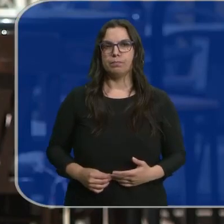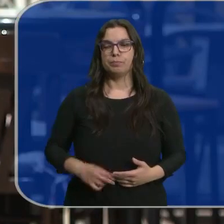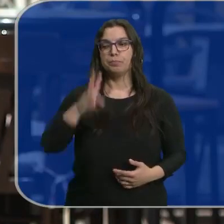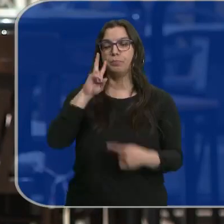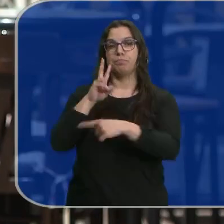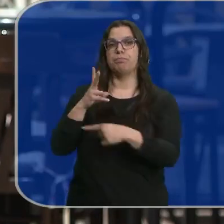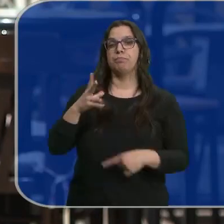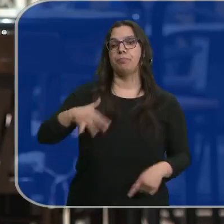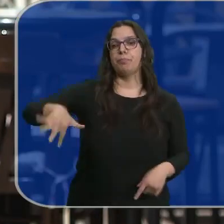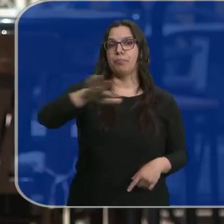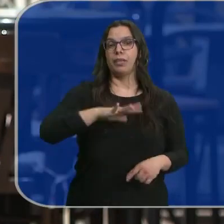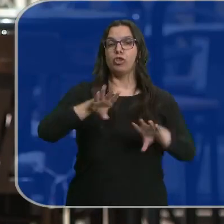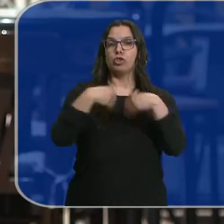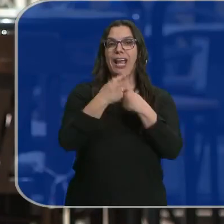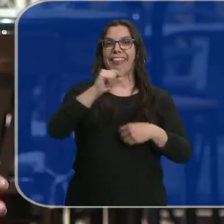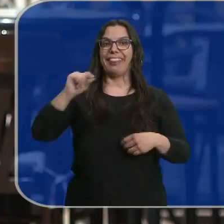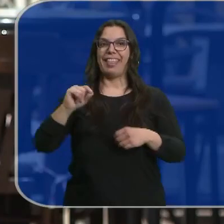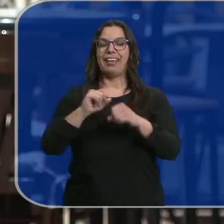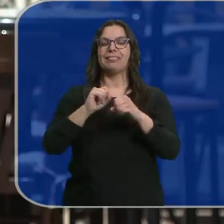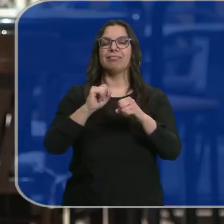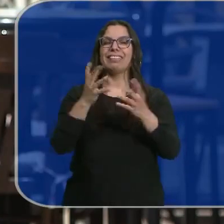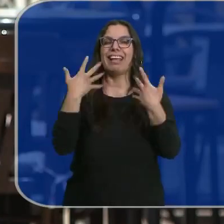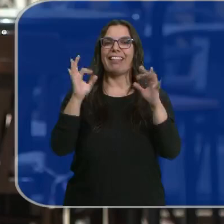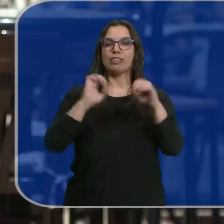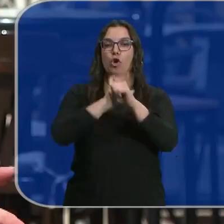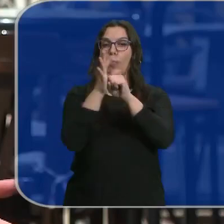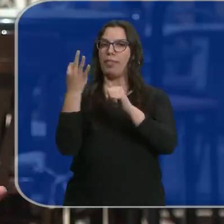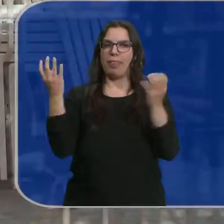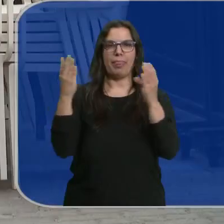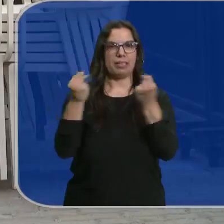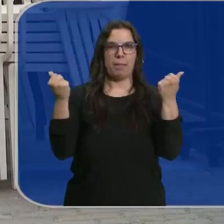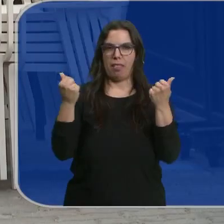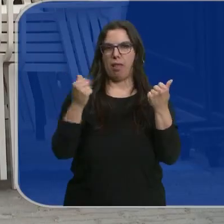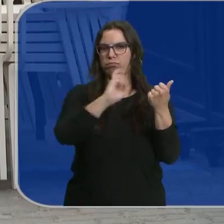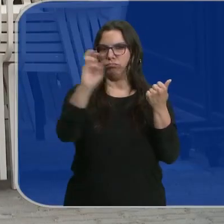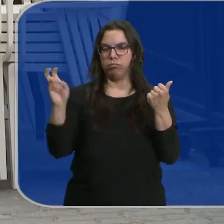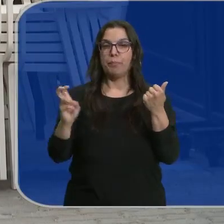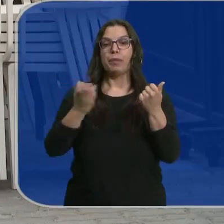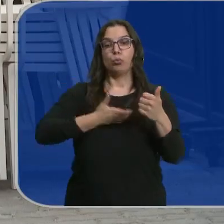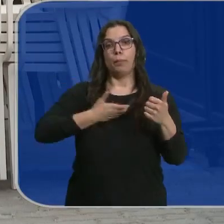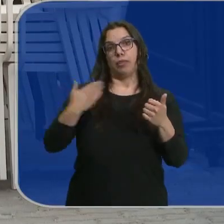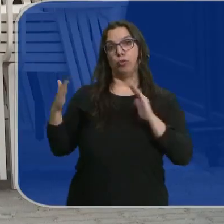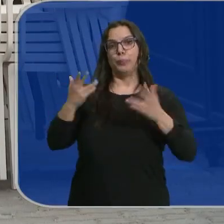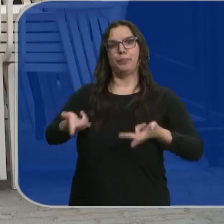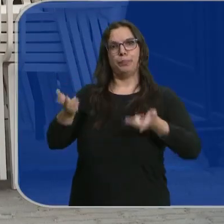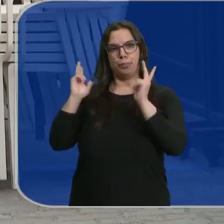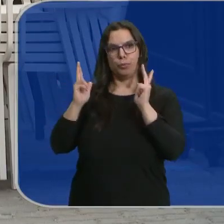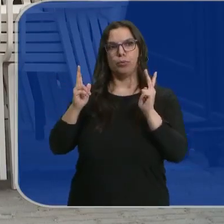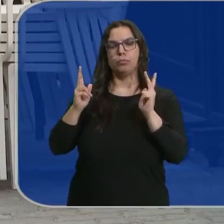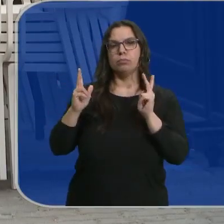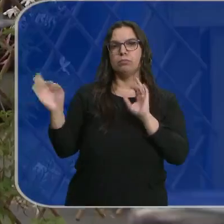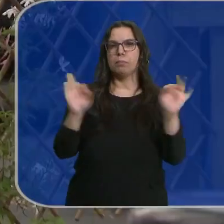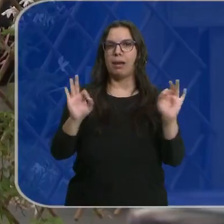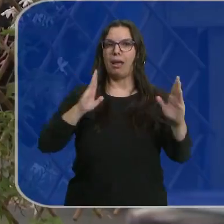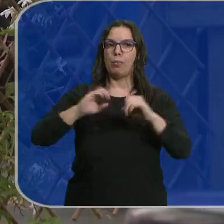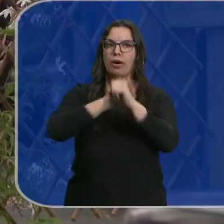Esta es una de las 100 terrazas COVID de Palencia que tendrá que desaparecer. El ayuntamiento permitió a los hosteleros instalarlas